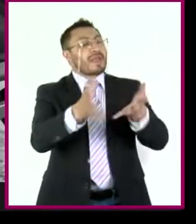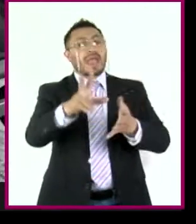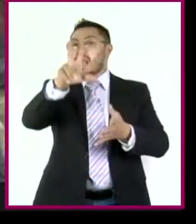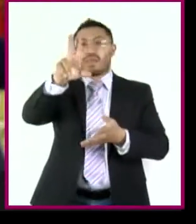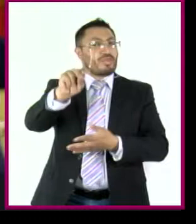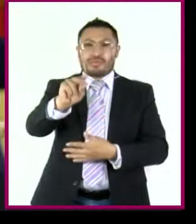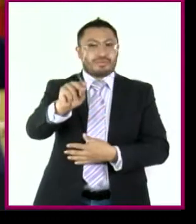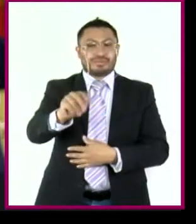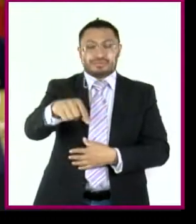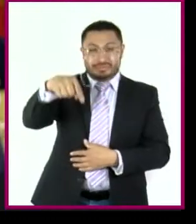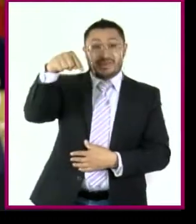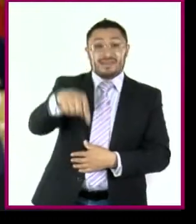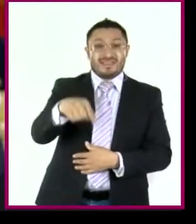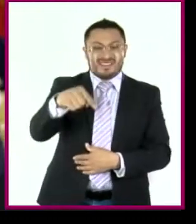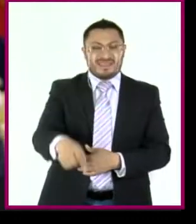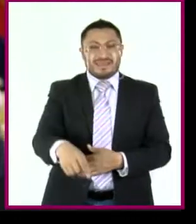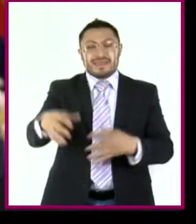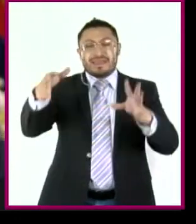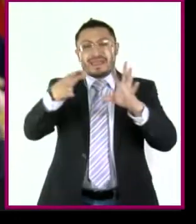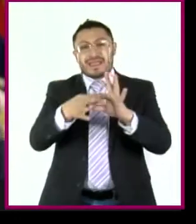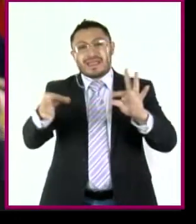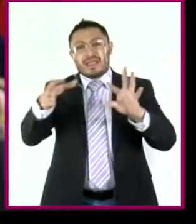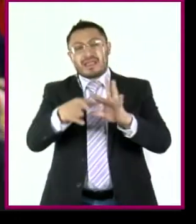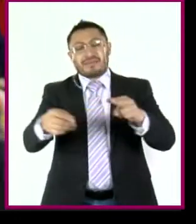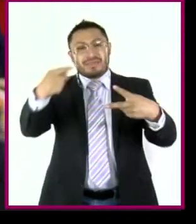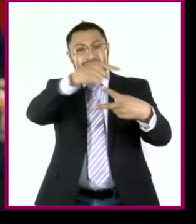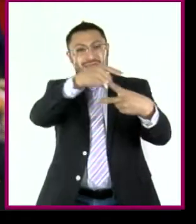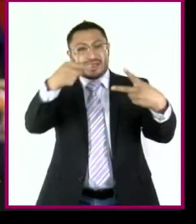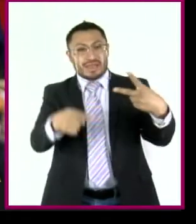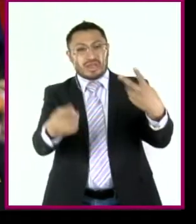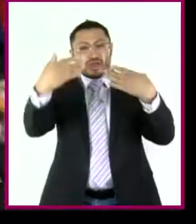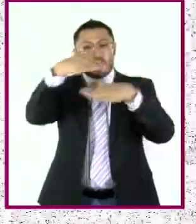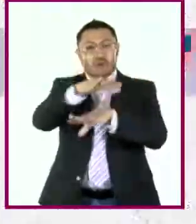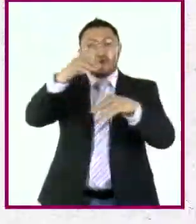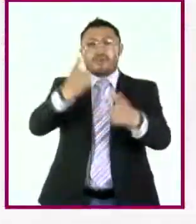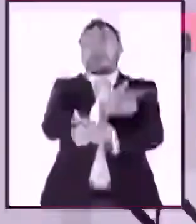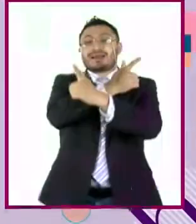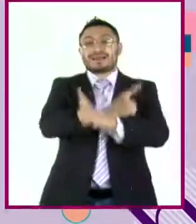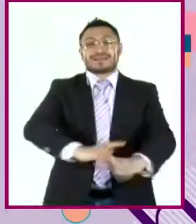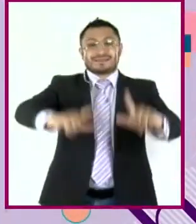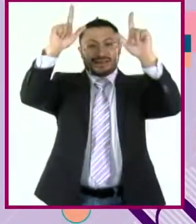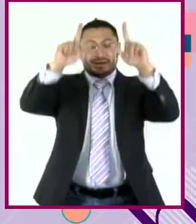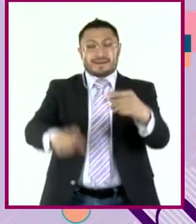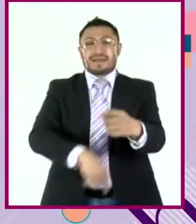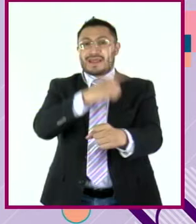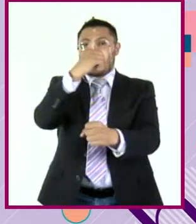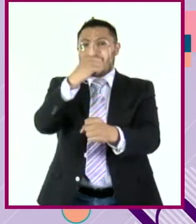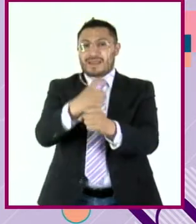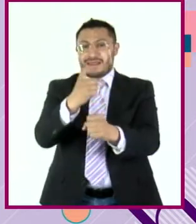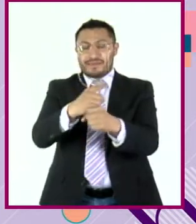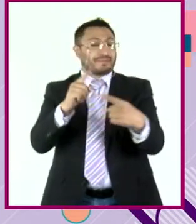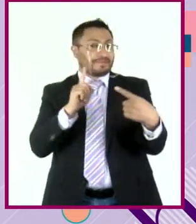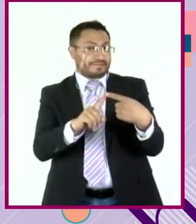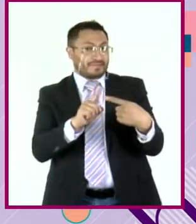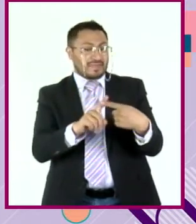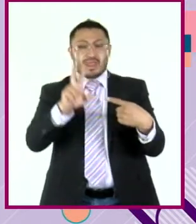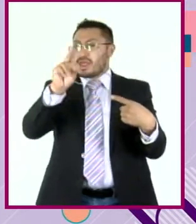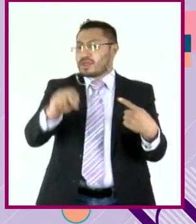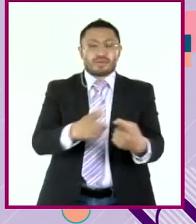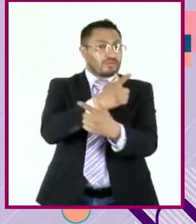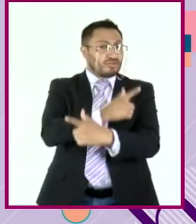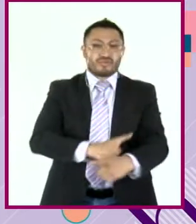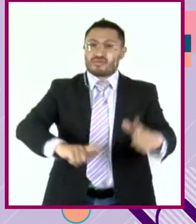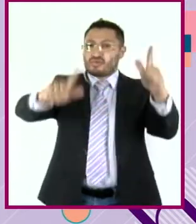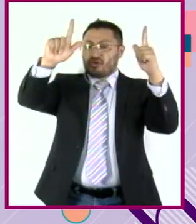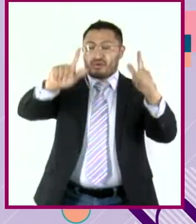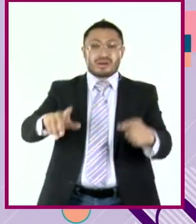aquí conviene señalar dos aclaraciones con respecto a la libertad. Primera, no somos libres de elegir lo que